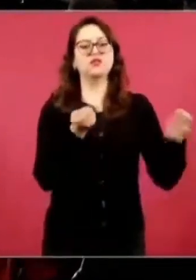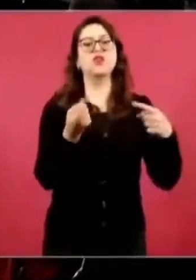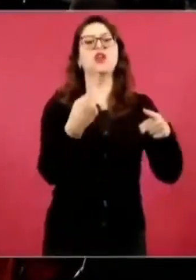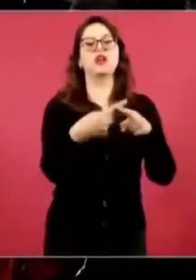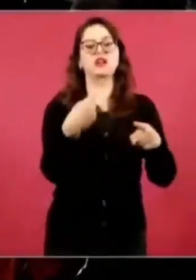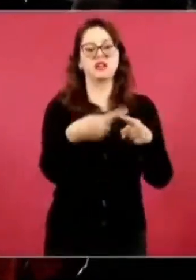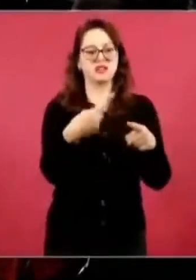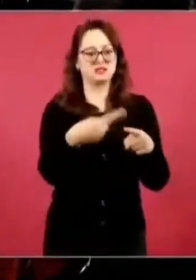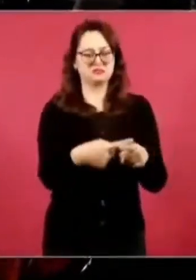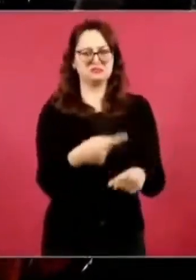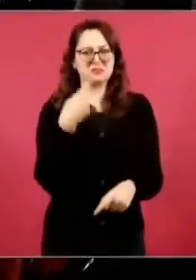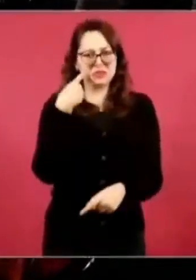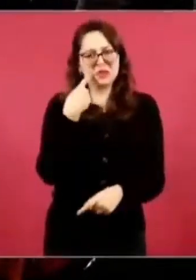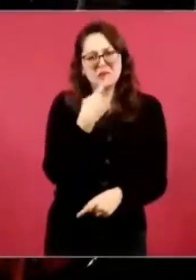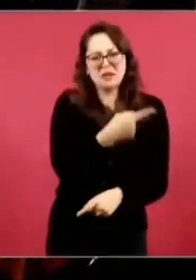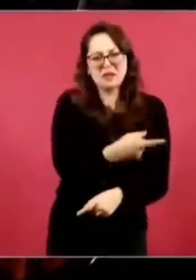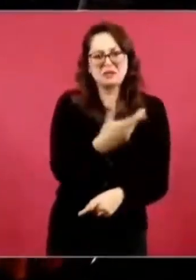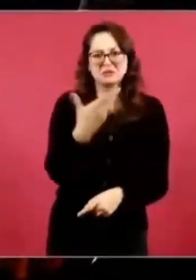Ahora,